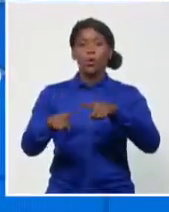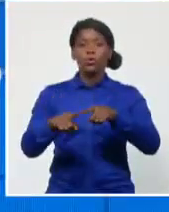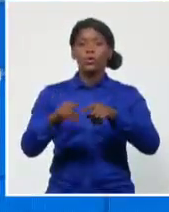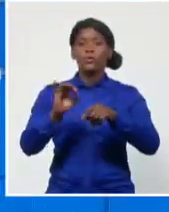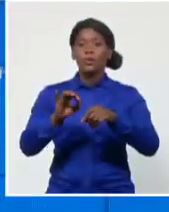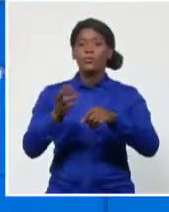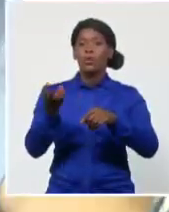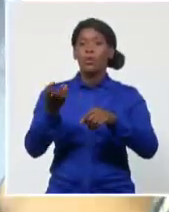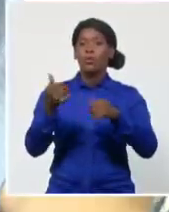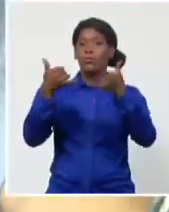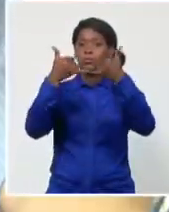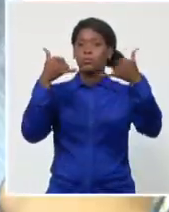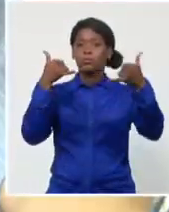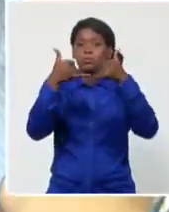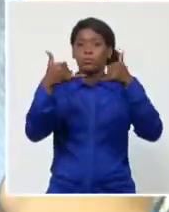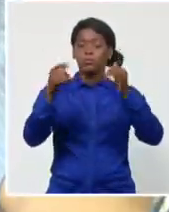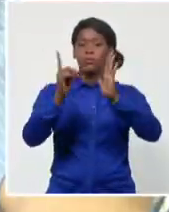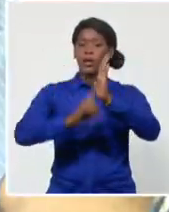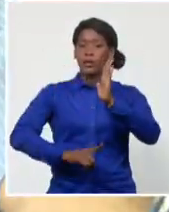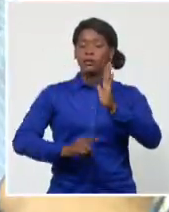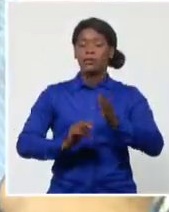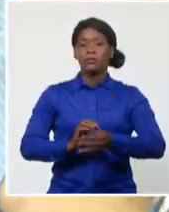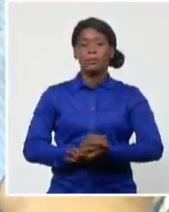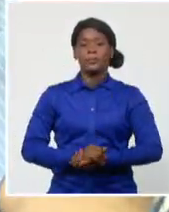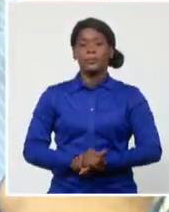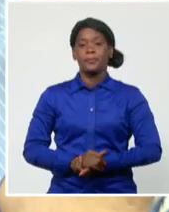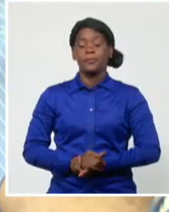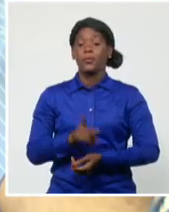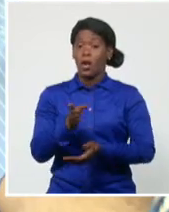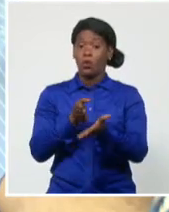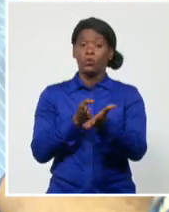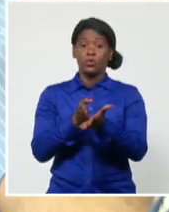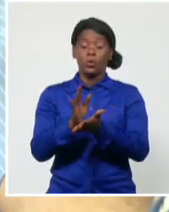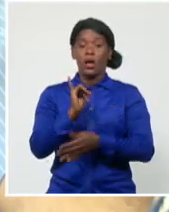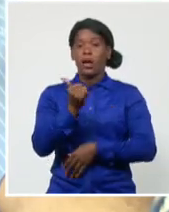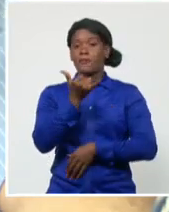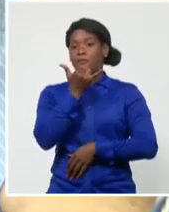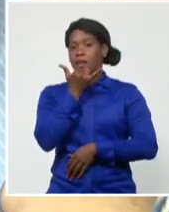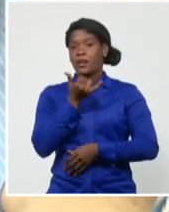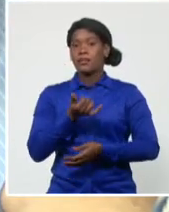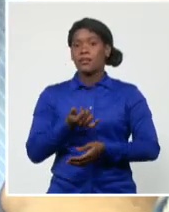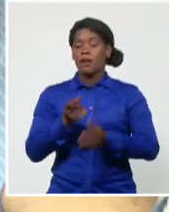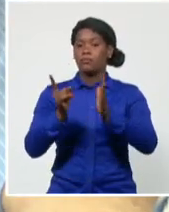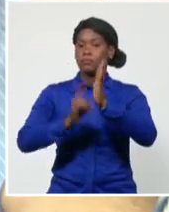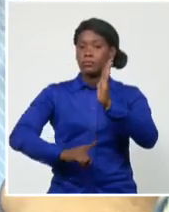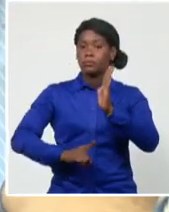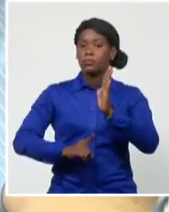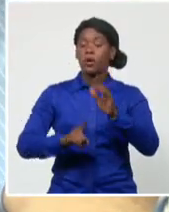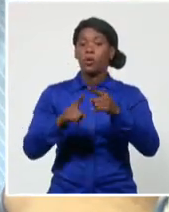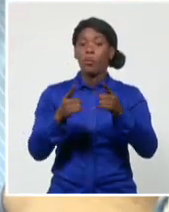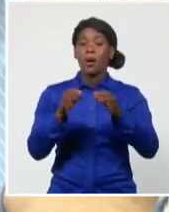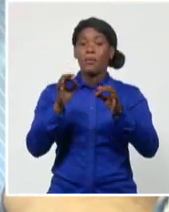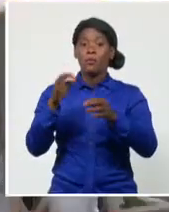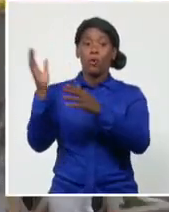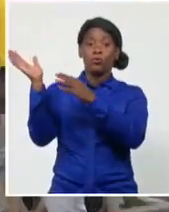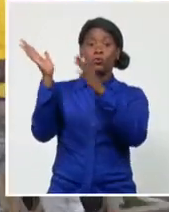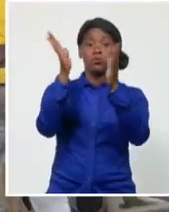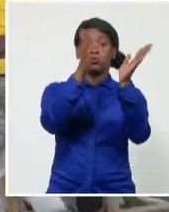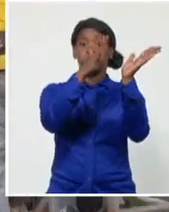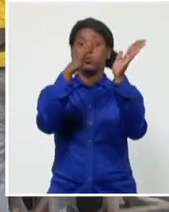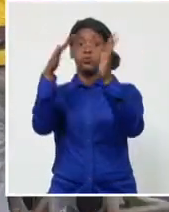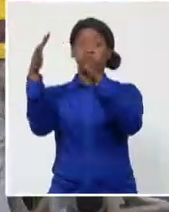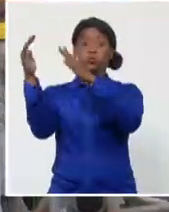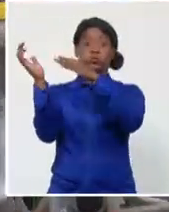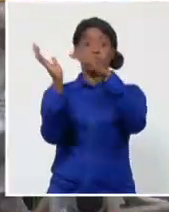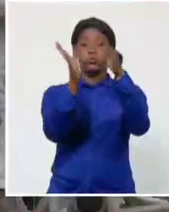sistema eléctrico. Han existido continuas afectaciones al sistema eléctrico motivado por los vientos que han estado